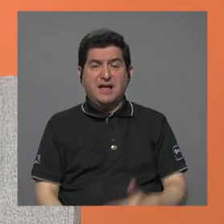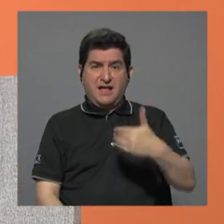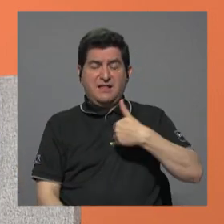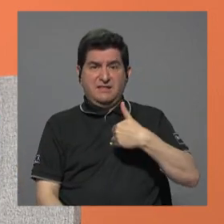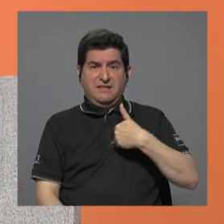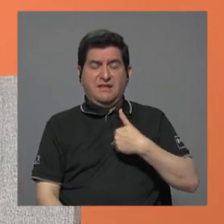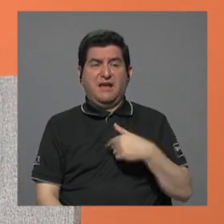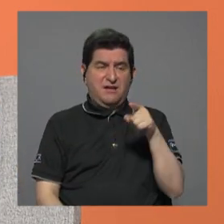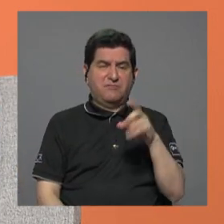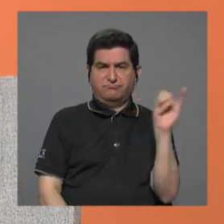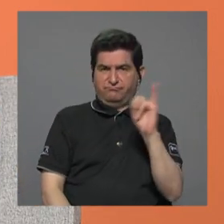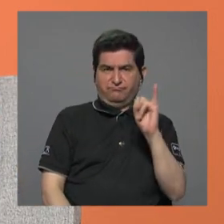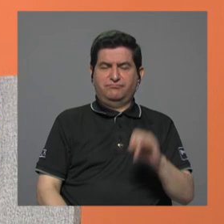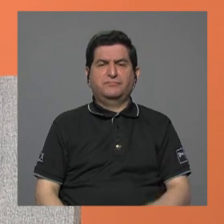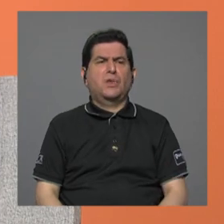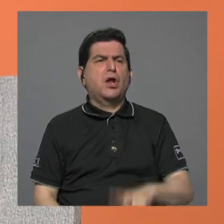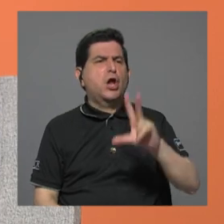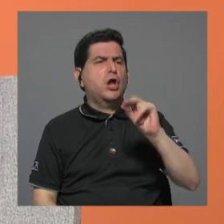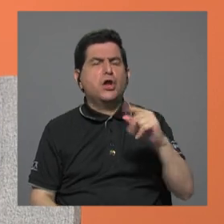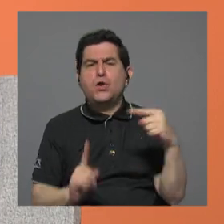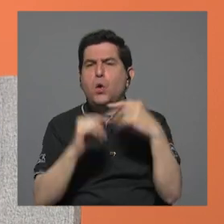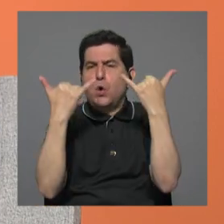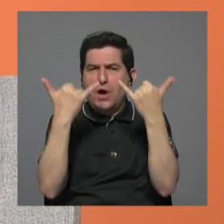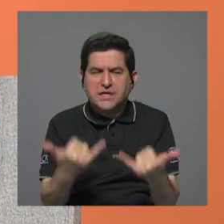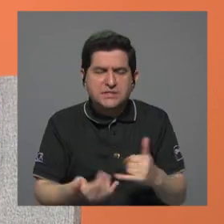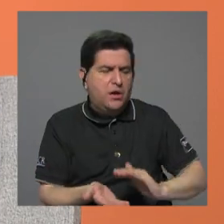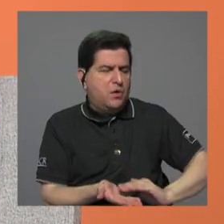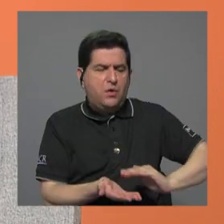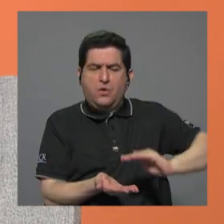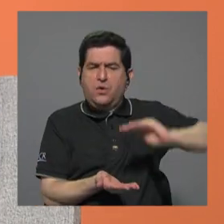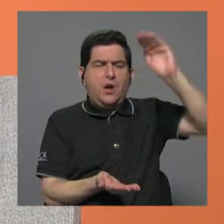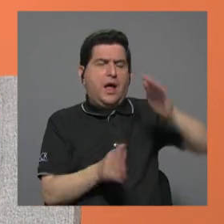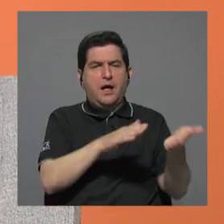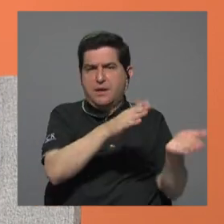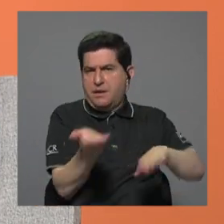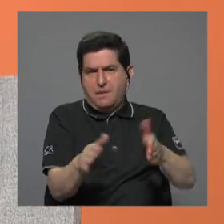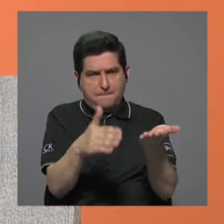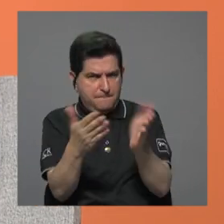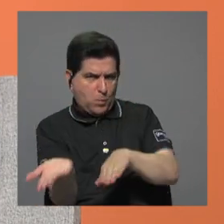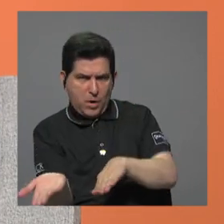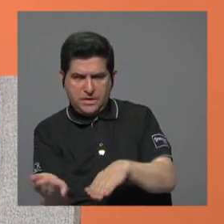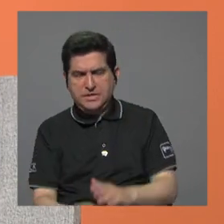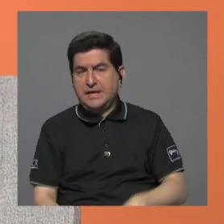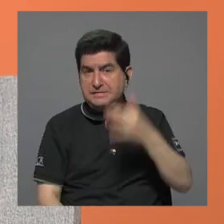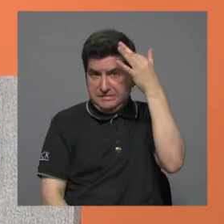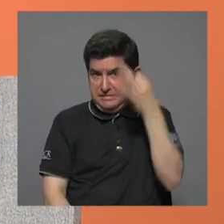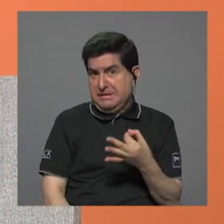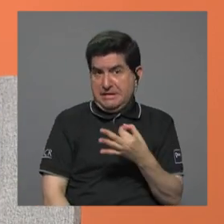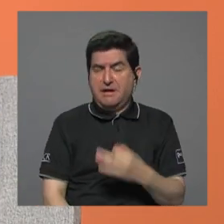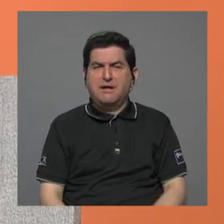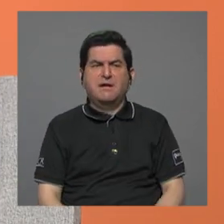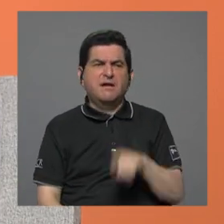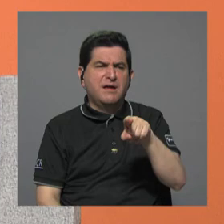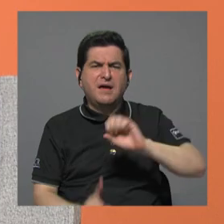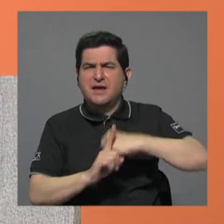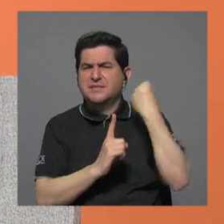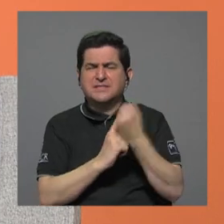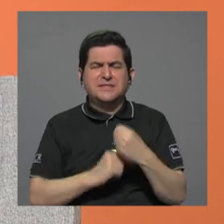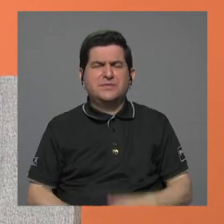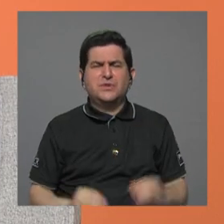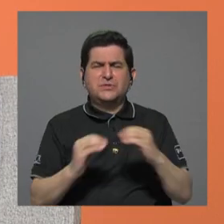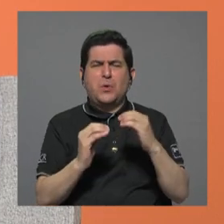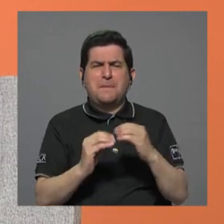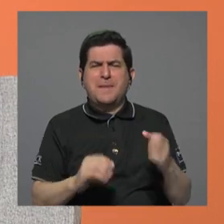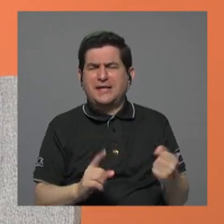que han padecido, y no ha habido de momento un aumento tampoco en la mortalidad, para creer, ¿verdad?, que puede ser más agresiva